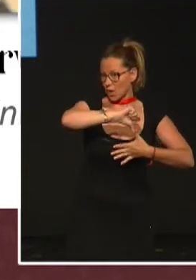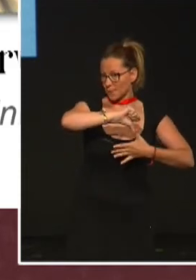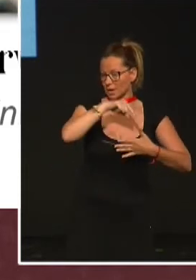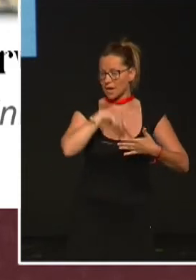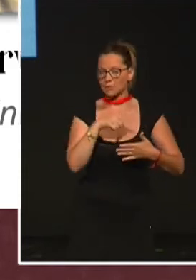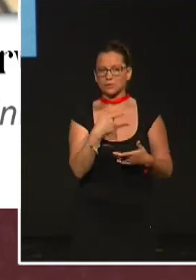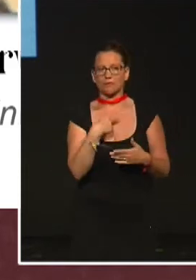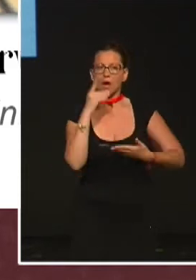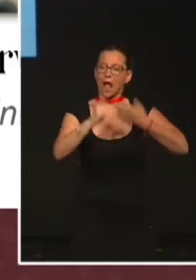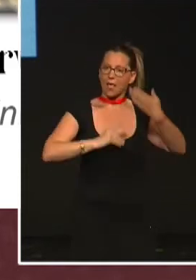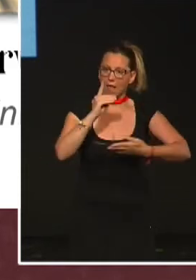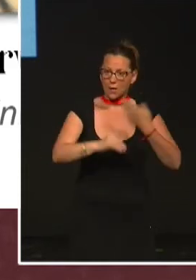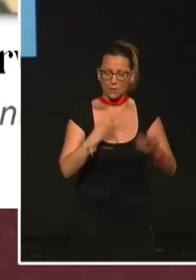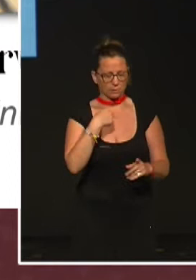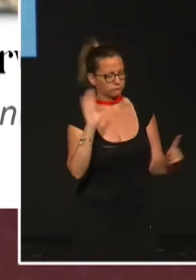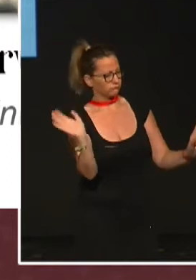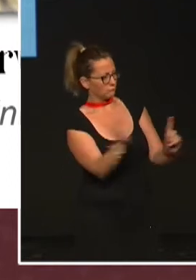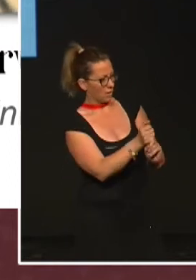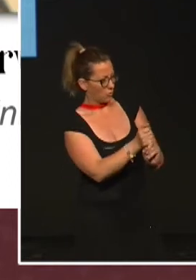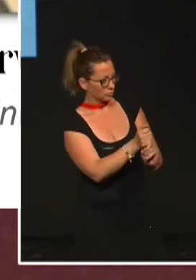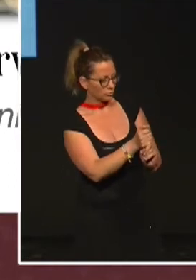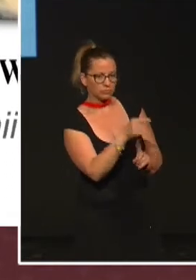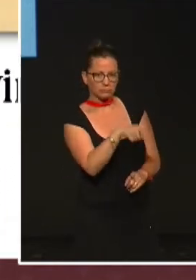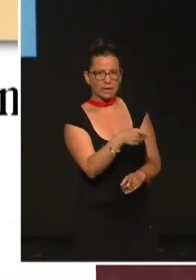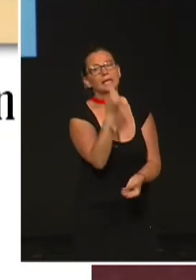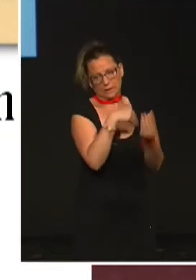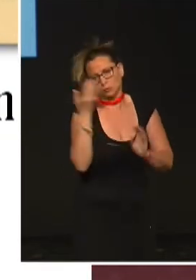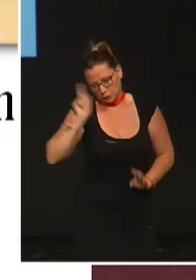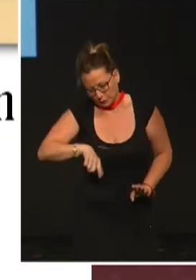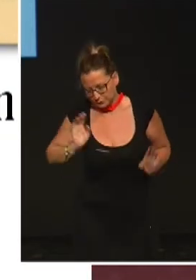encontró en sus viajes por Sudamérica, y de las que se comió también.